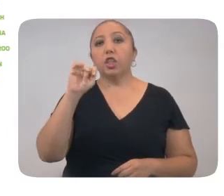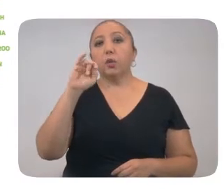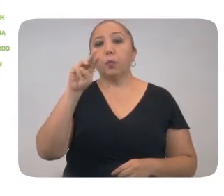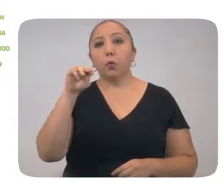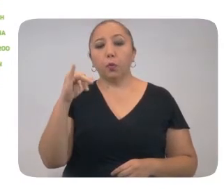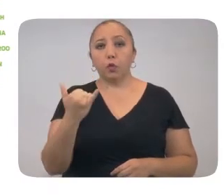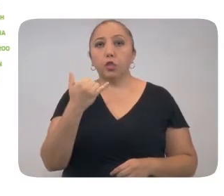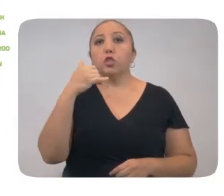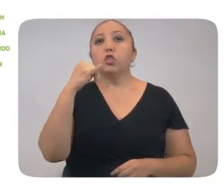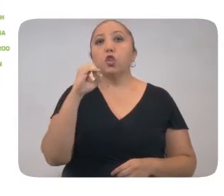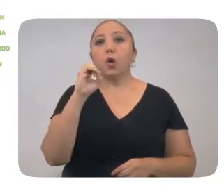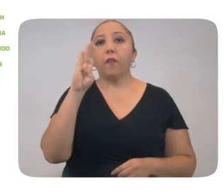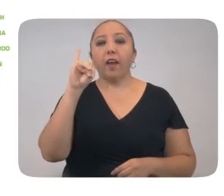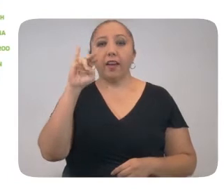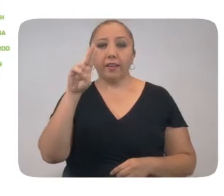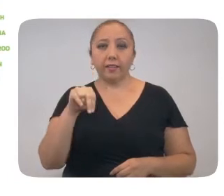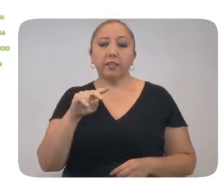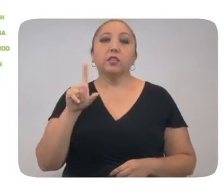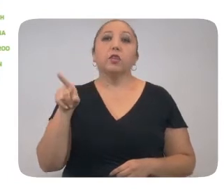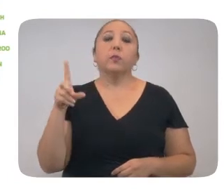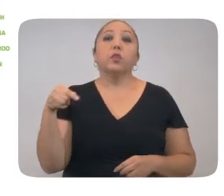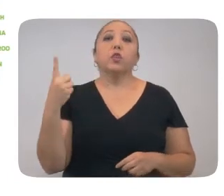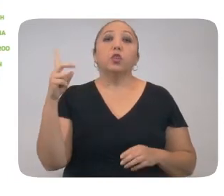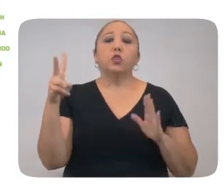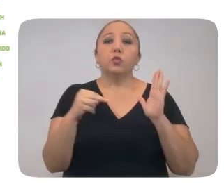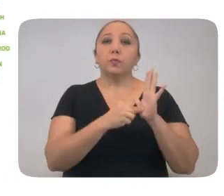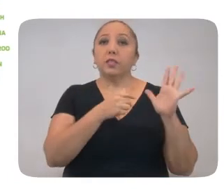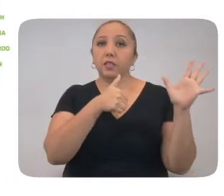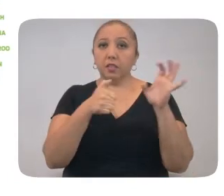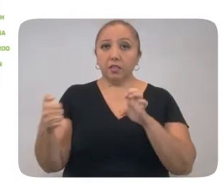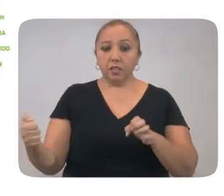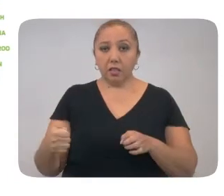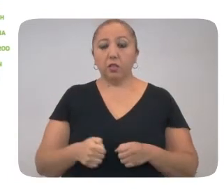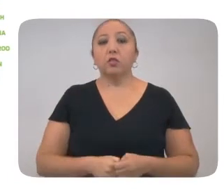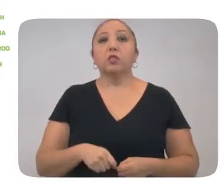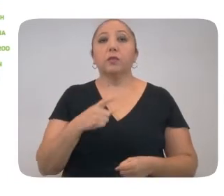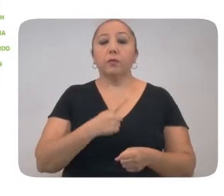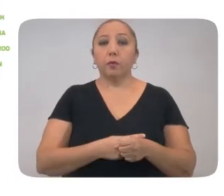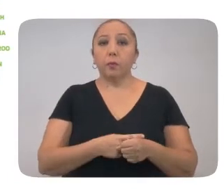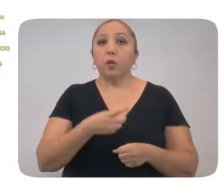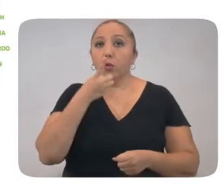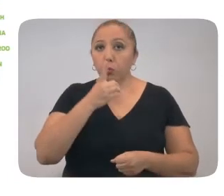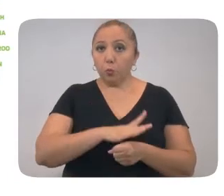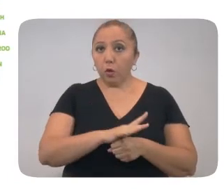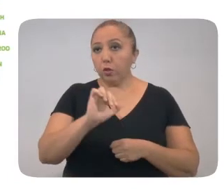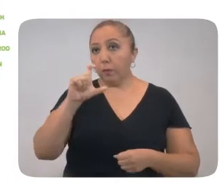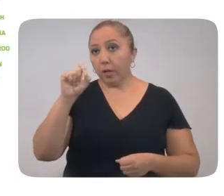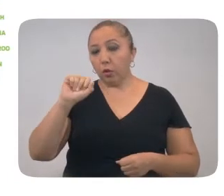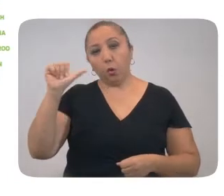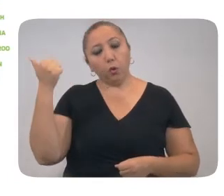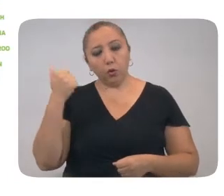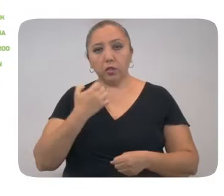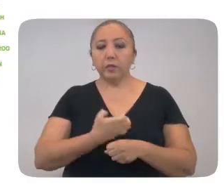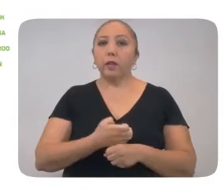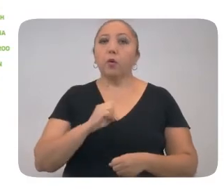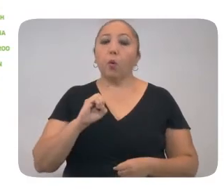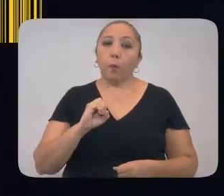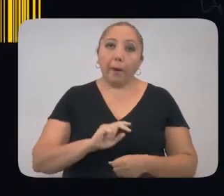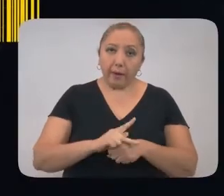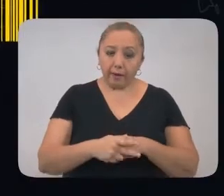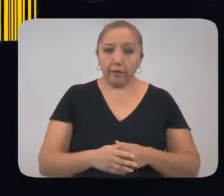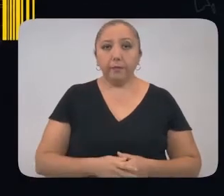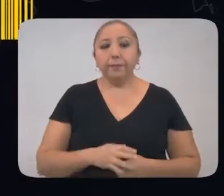y Yovain. En total ya son 2.600 casos positivos, 20 de los cuales son de otro país u otro estado.